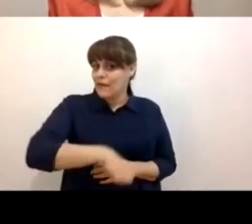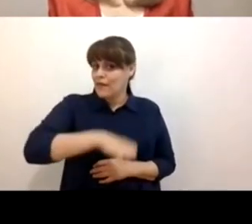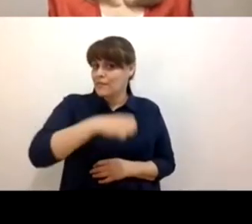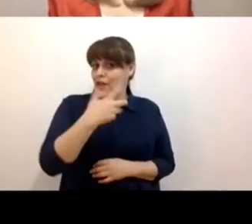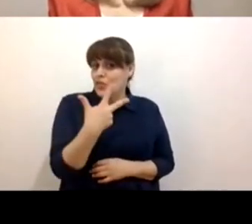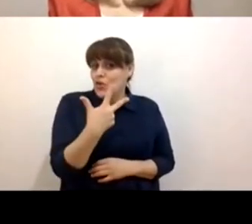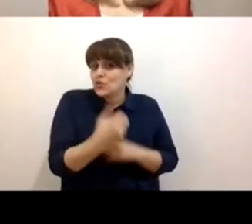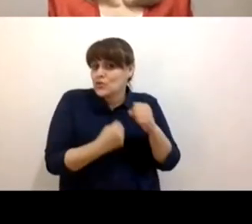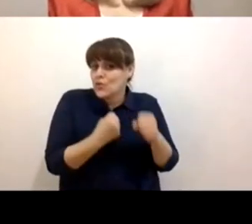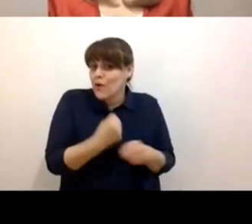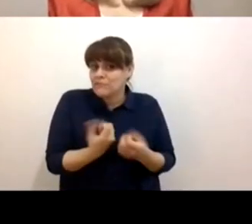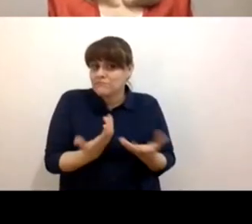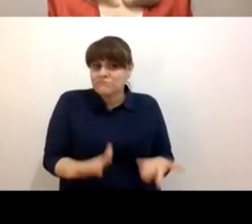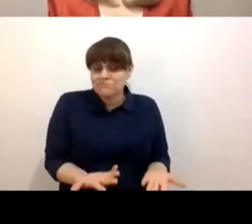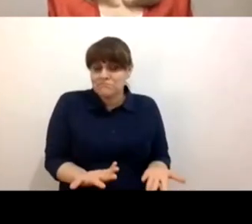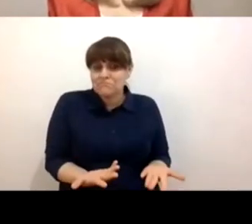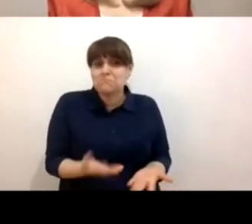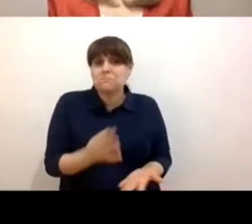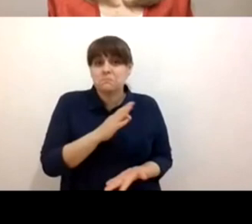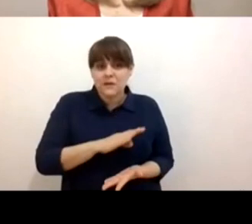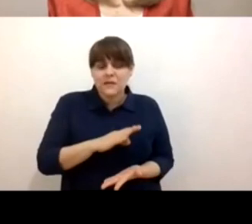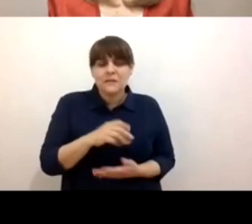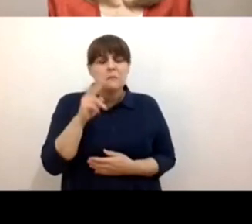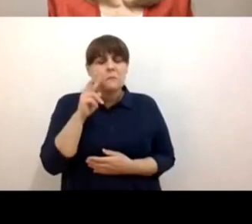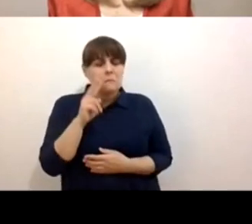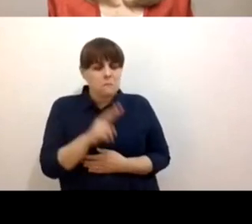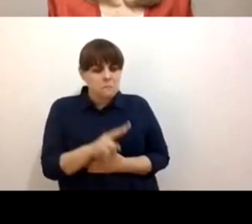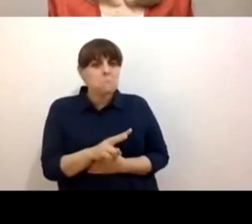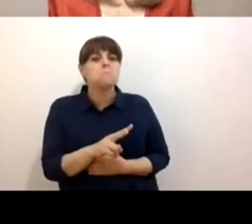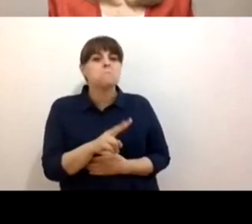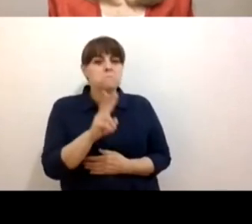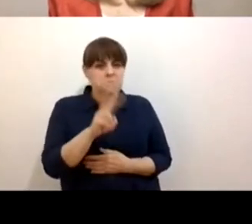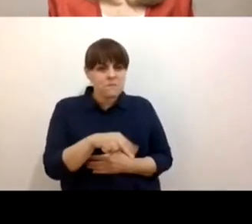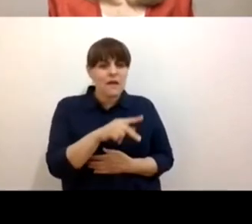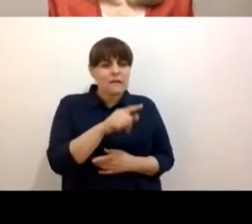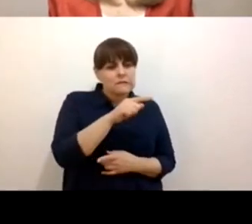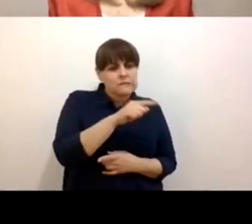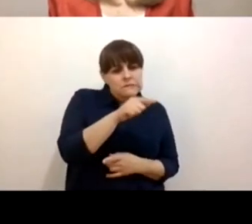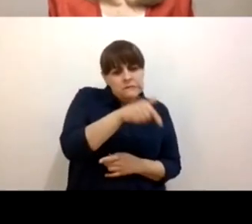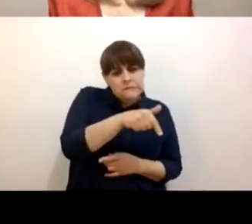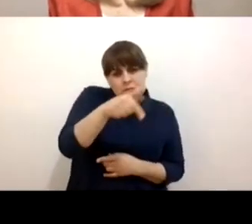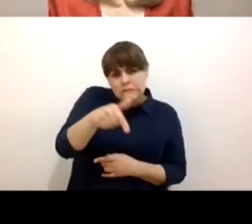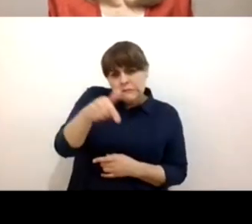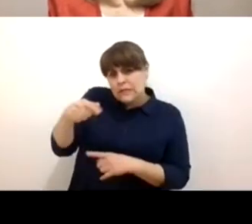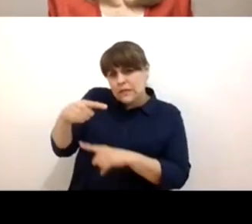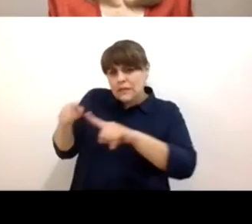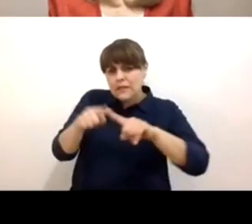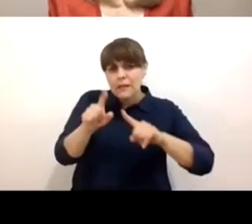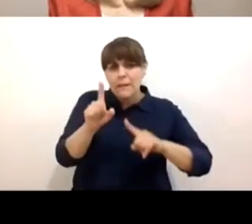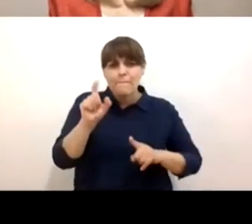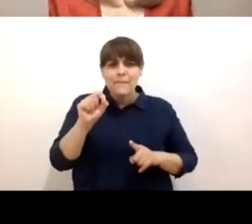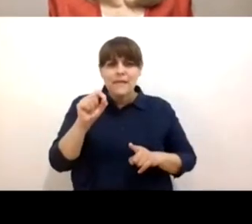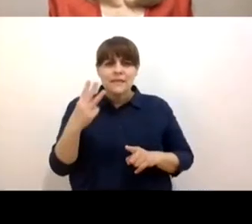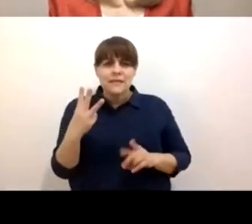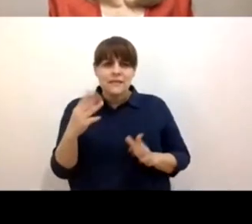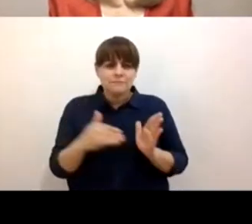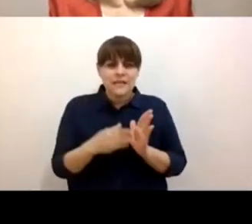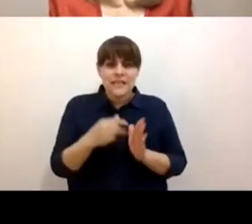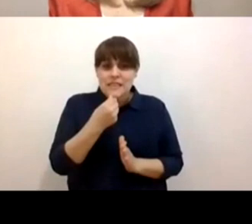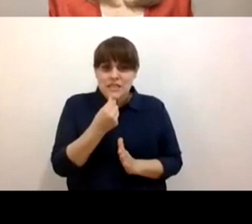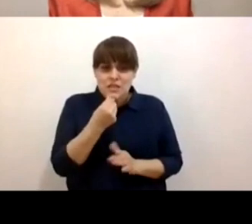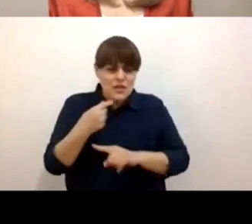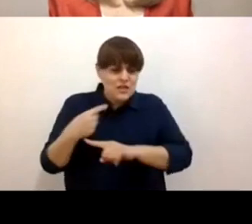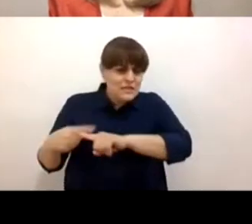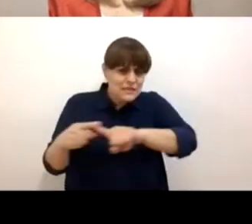estaré elaborando mis apostas sumando a las voces de más de 23 mil niños y niñas y